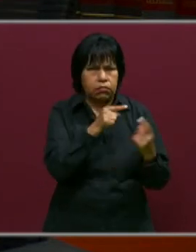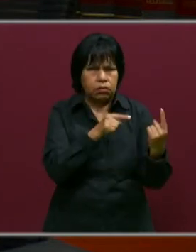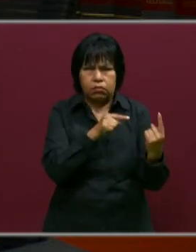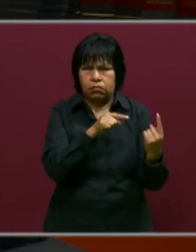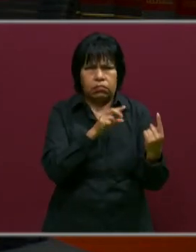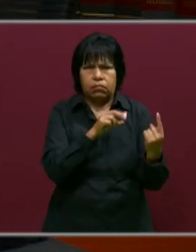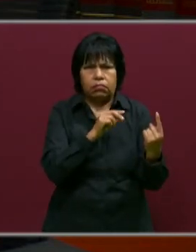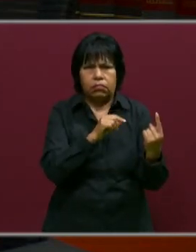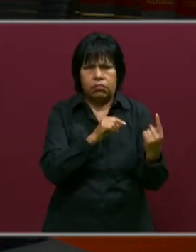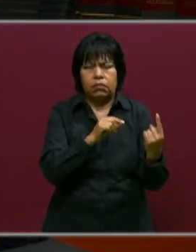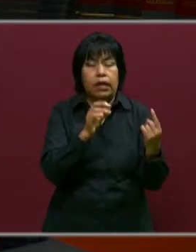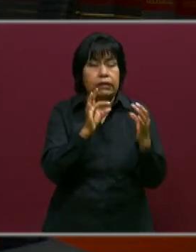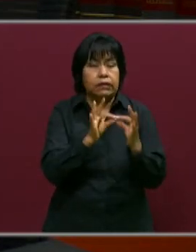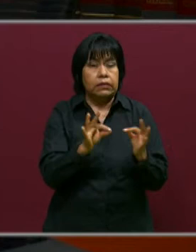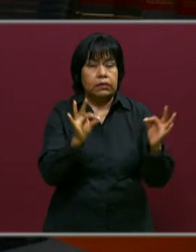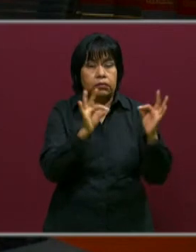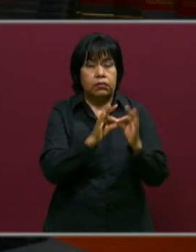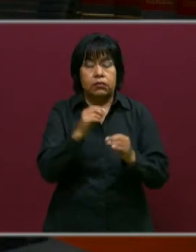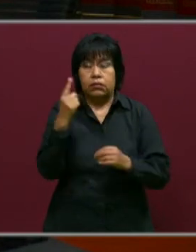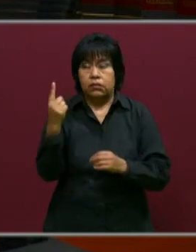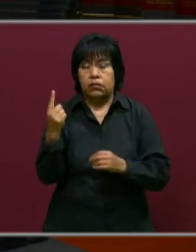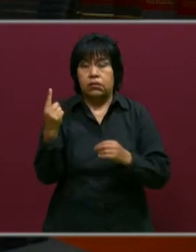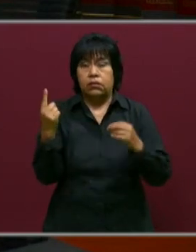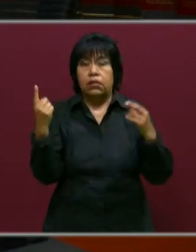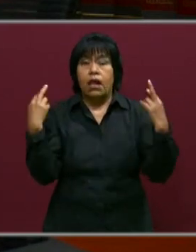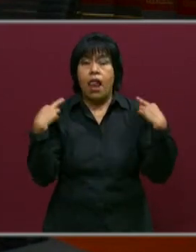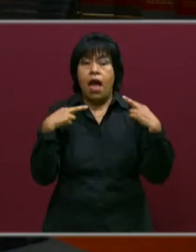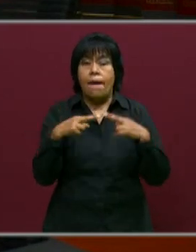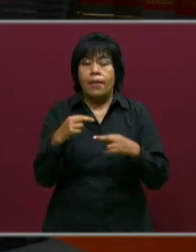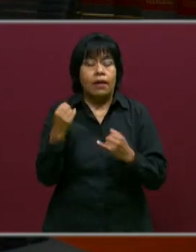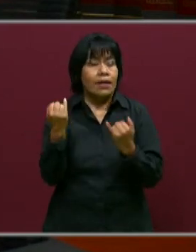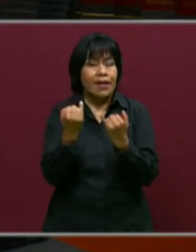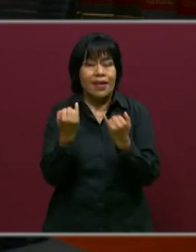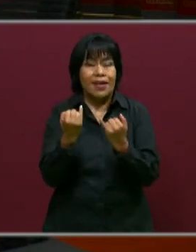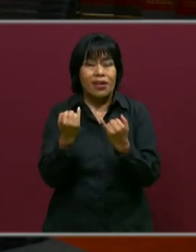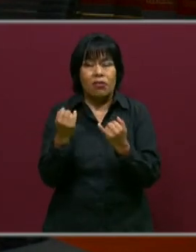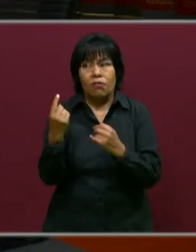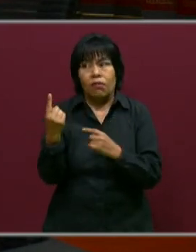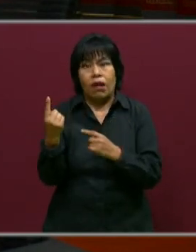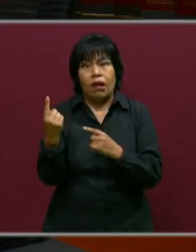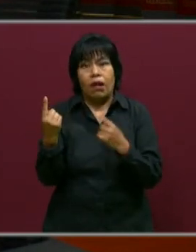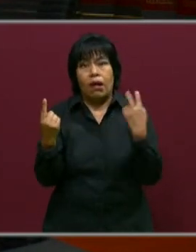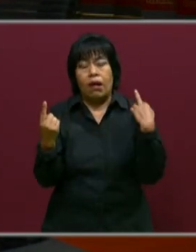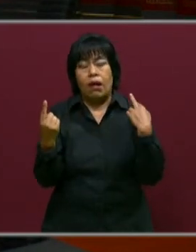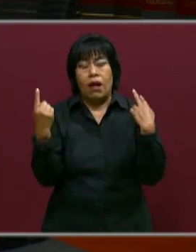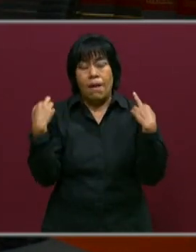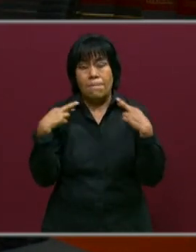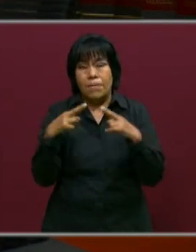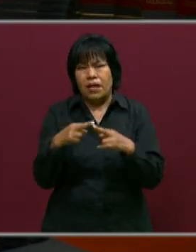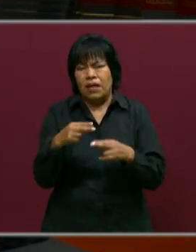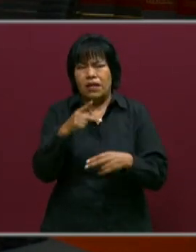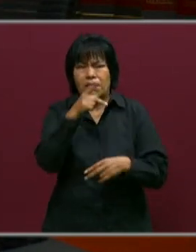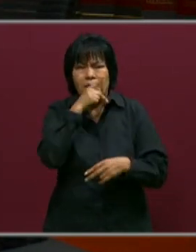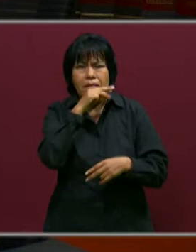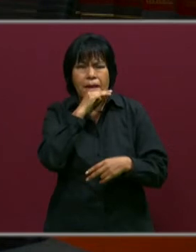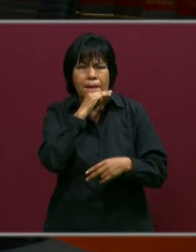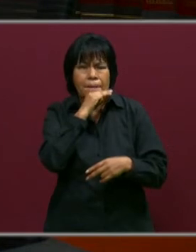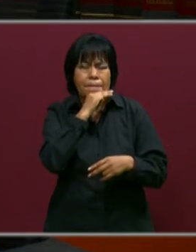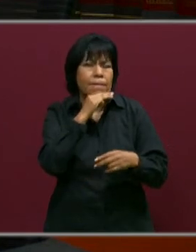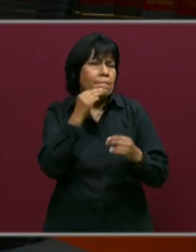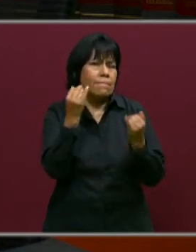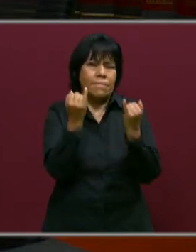Creo que es importante que la docente también aprenda a regular estas emociones. Y padres de familia. padres de